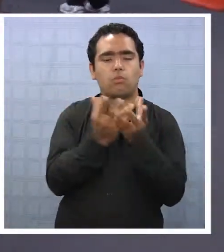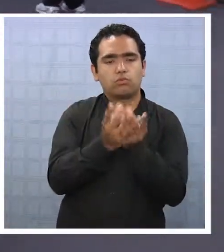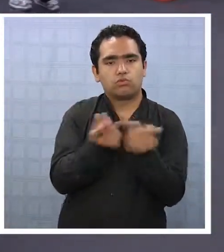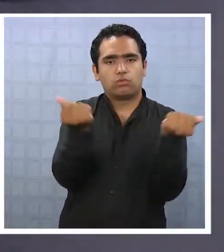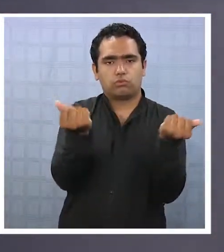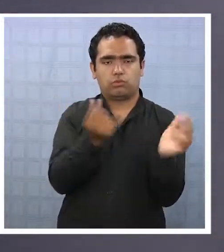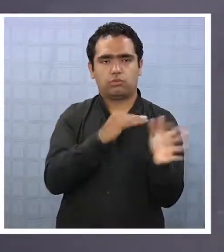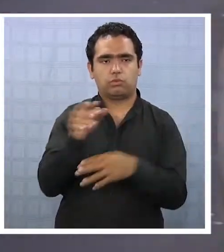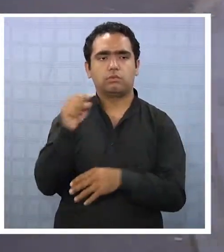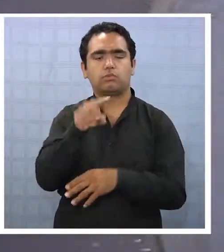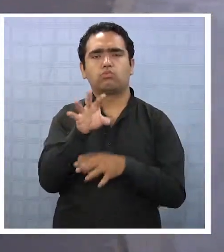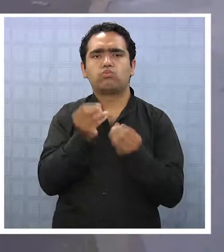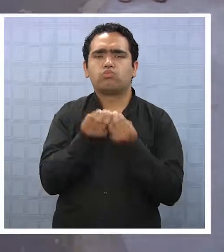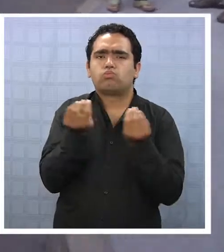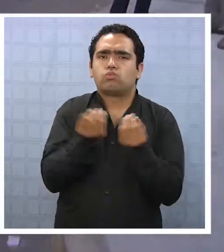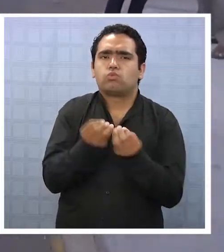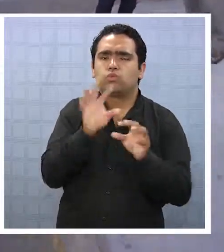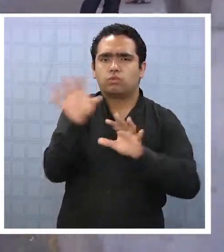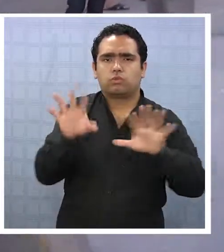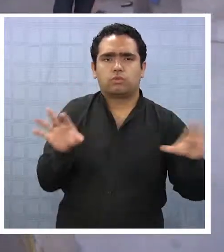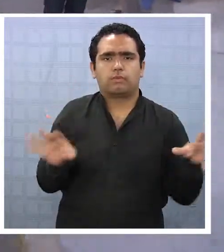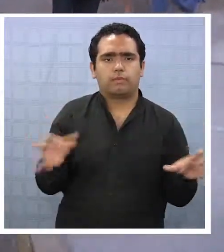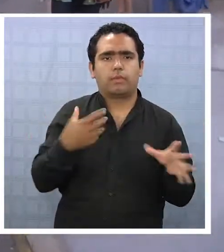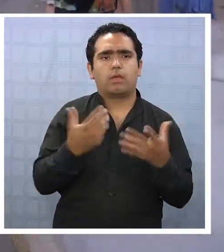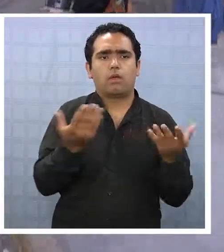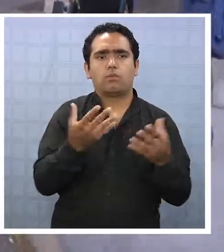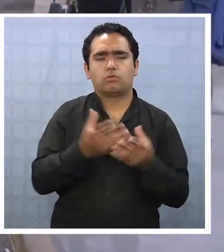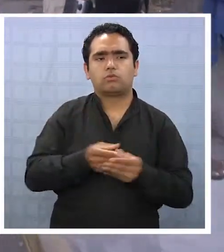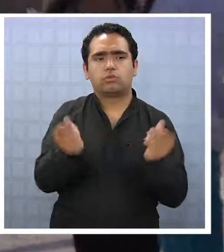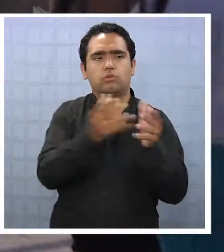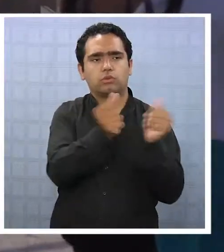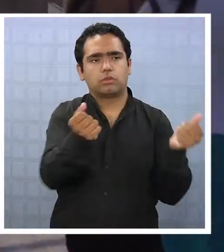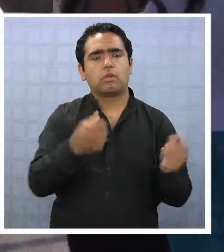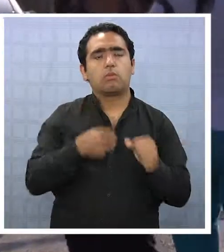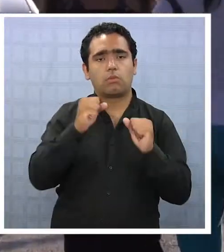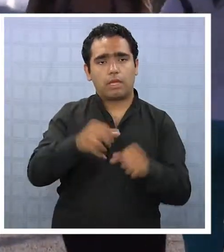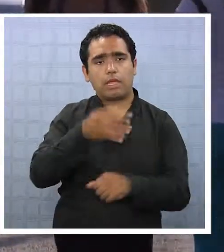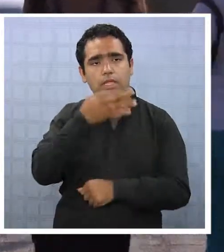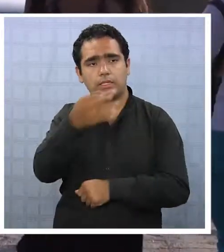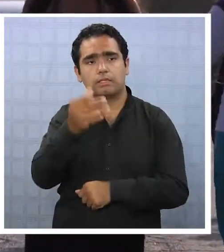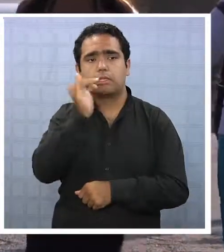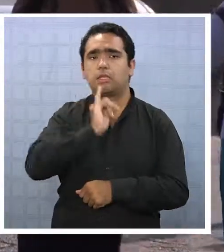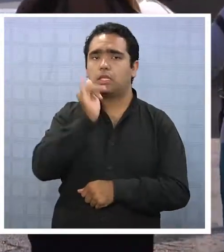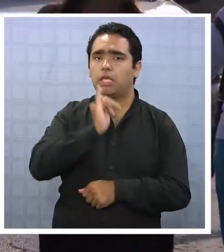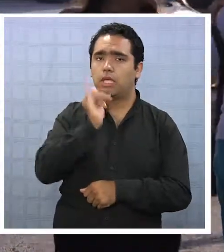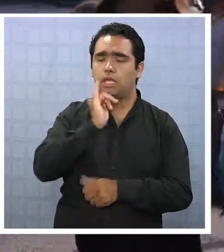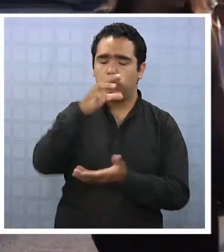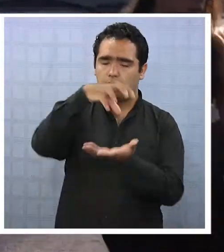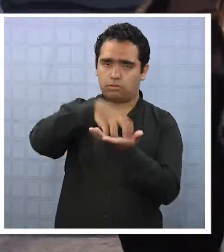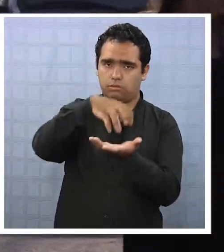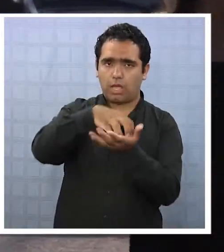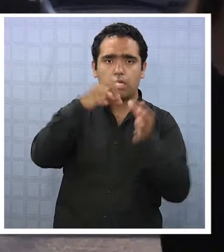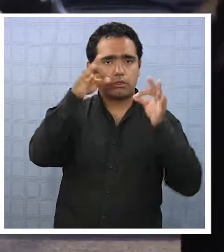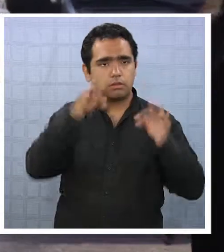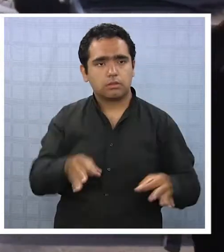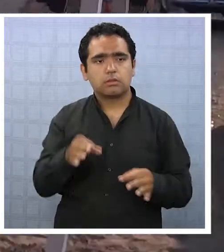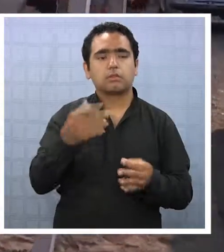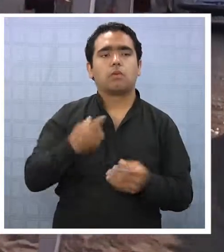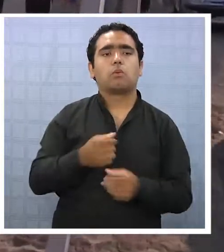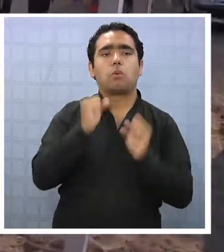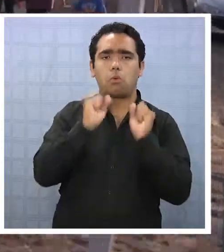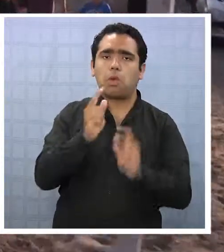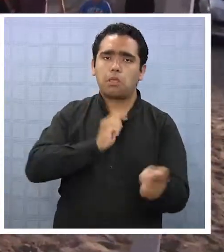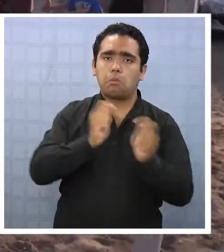aspectos para solucionar aún quedan en la ciudad, para poder decir que Iquique es una ciudad segura y en condiciones de enfrentar